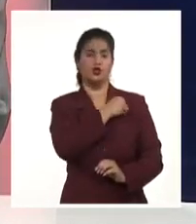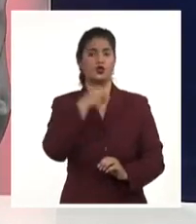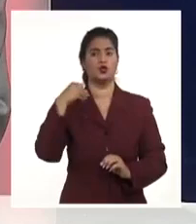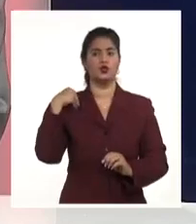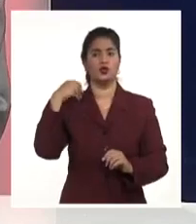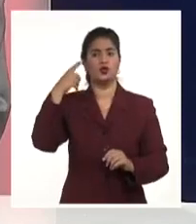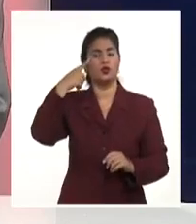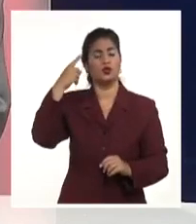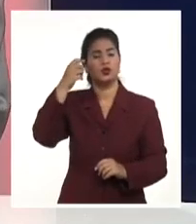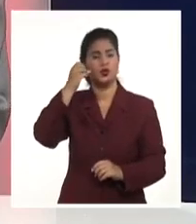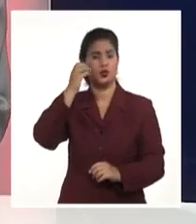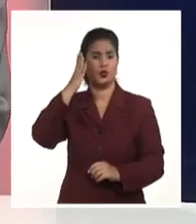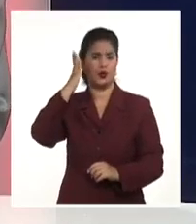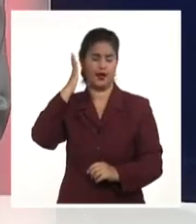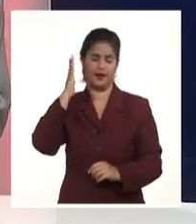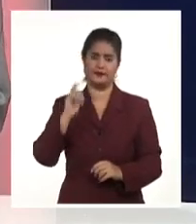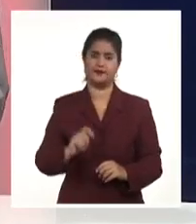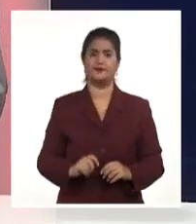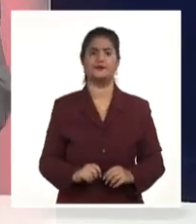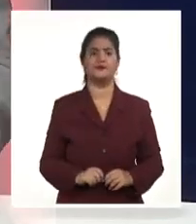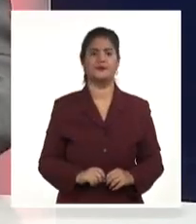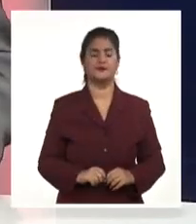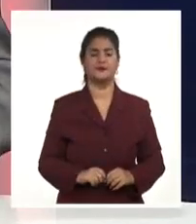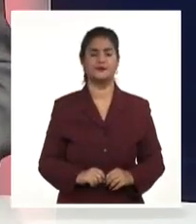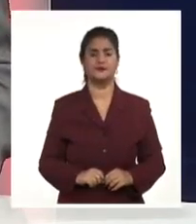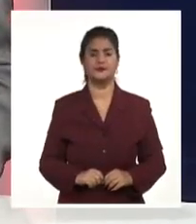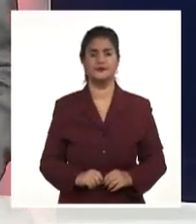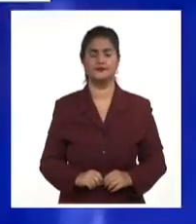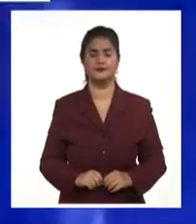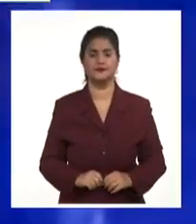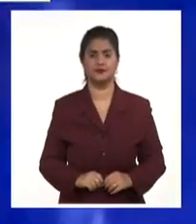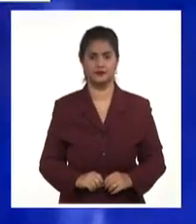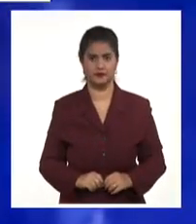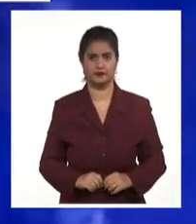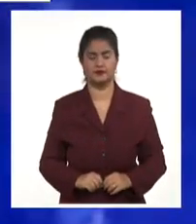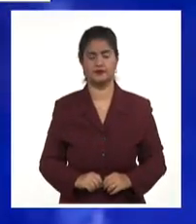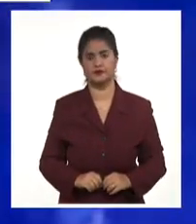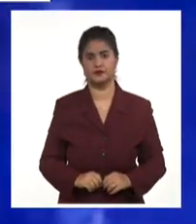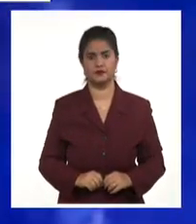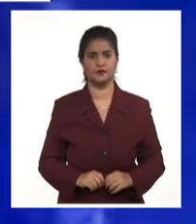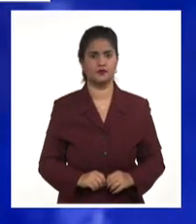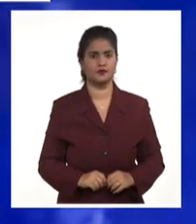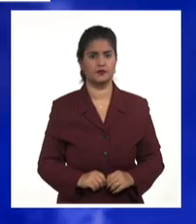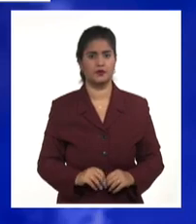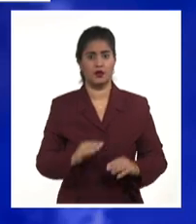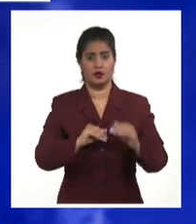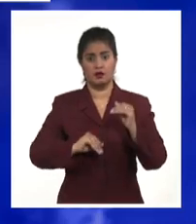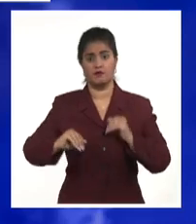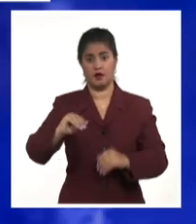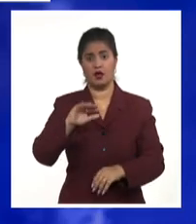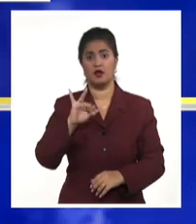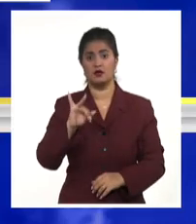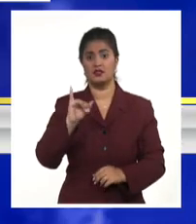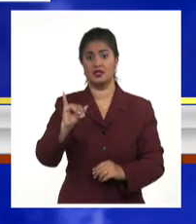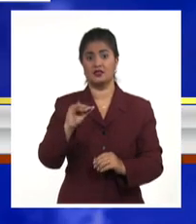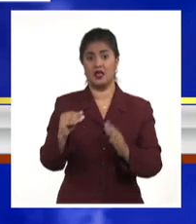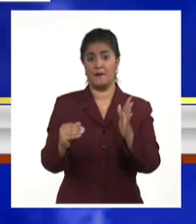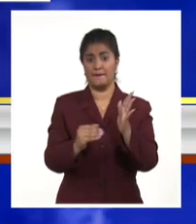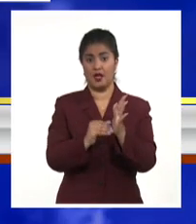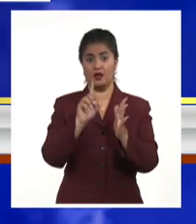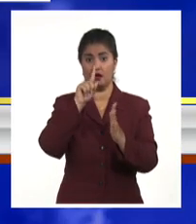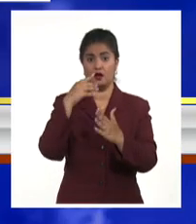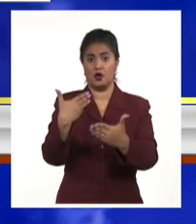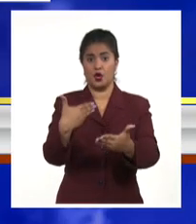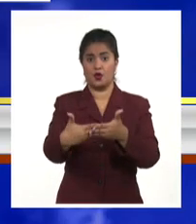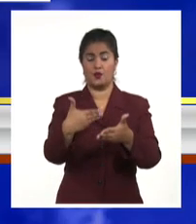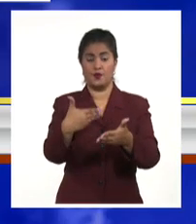epidemiología del Minsap, doctor Francisco Durán García. De las más de 76.000 muestras analizadas durante la semana que